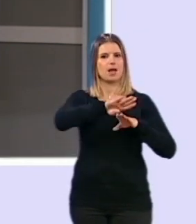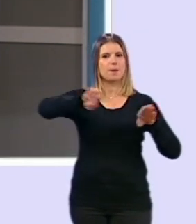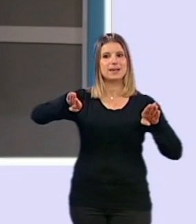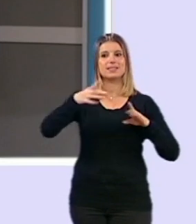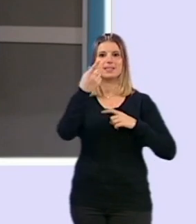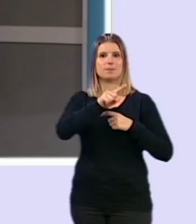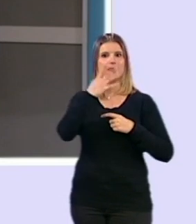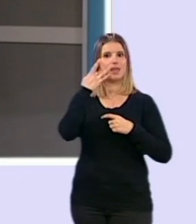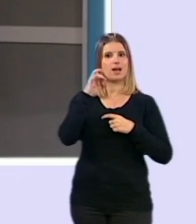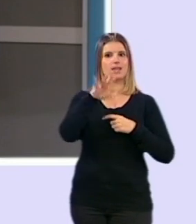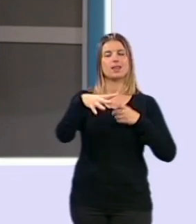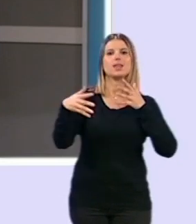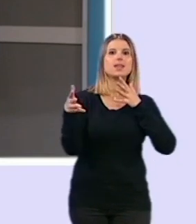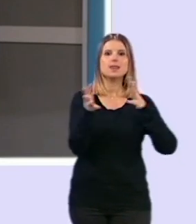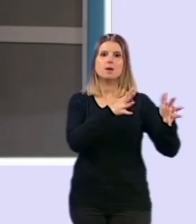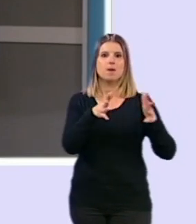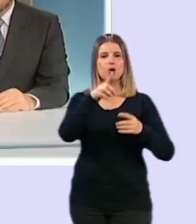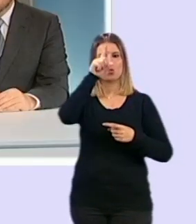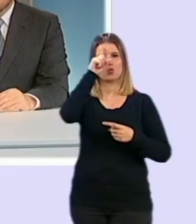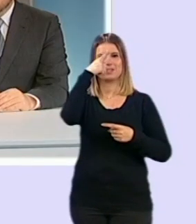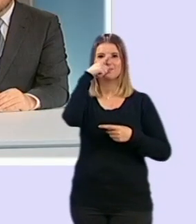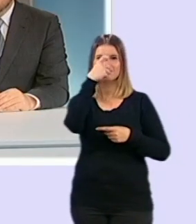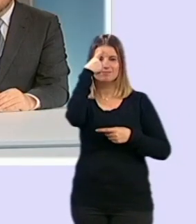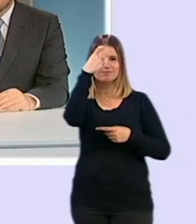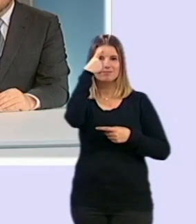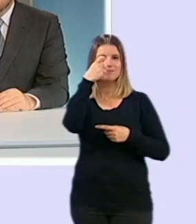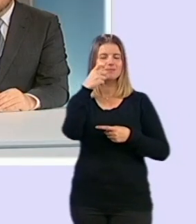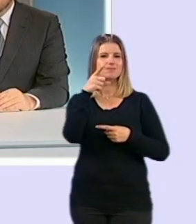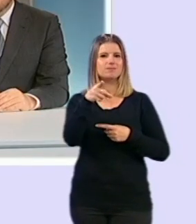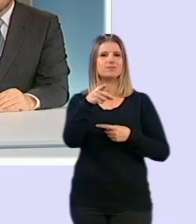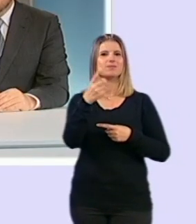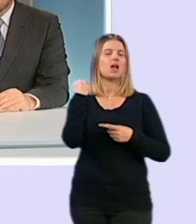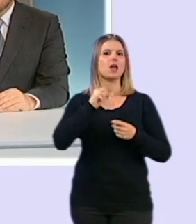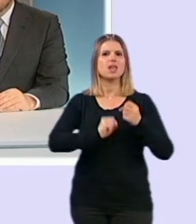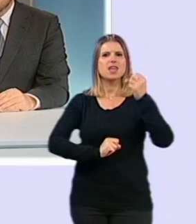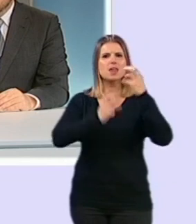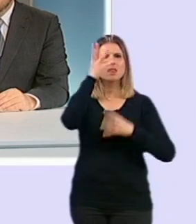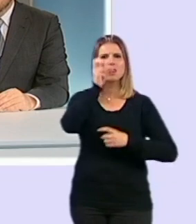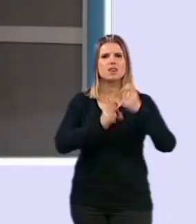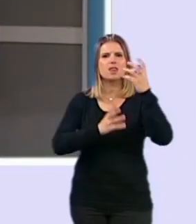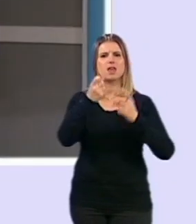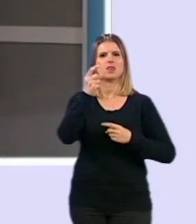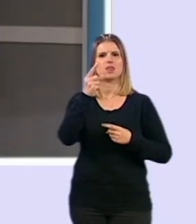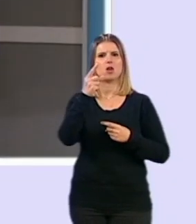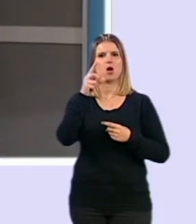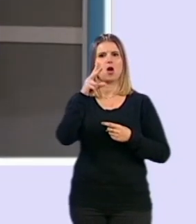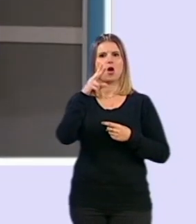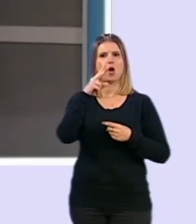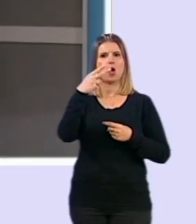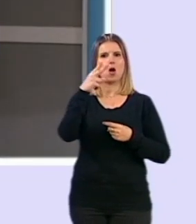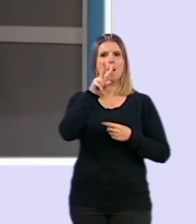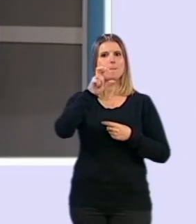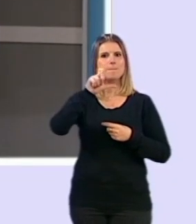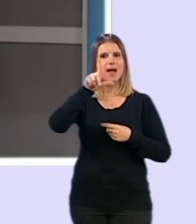día 15 de marzo, porque no sé si lo recordáis, tuvimos un incendio entre Vélez de Venedudaya y los Guájeres,